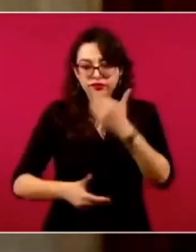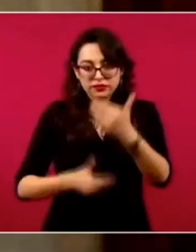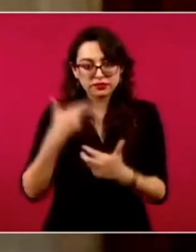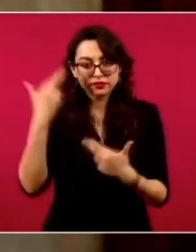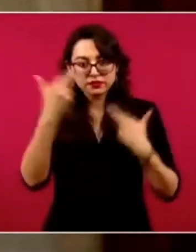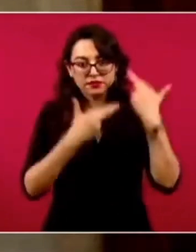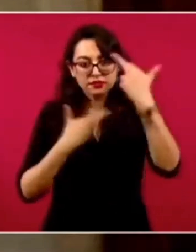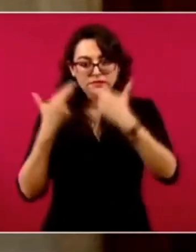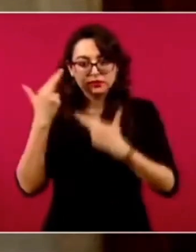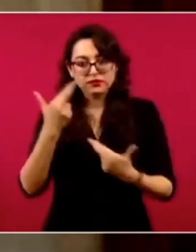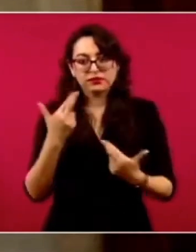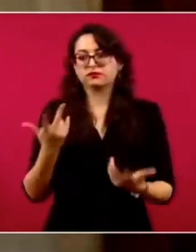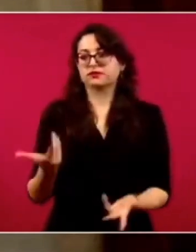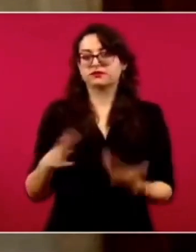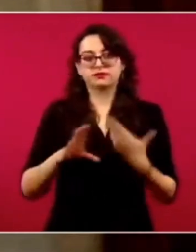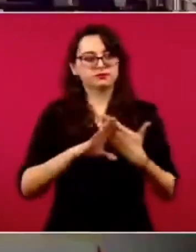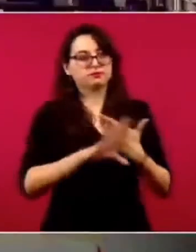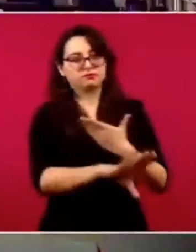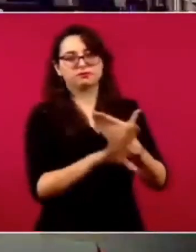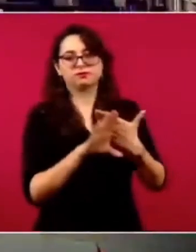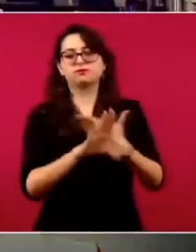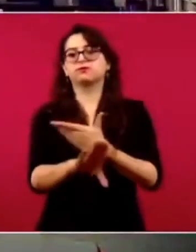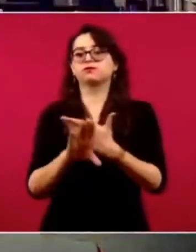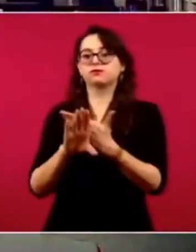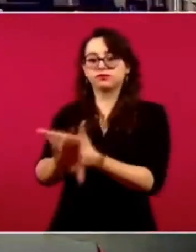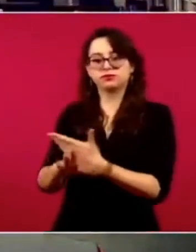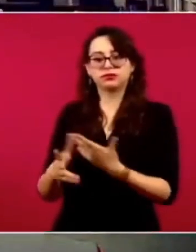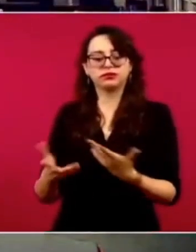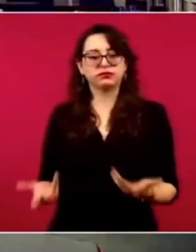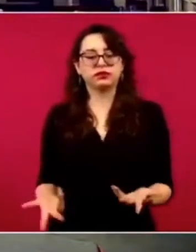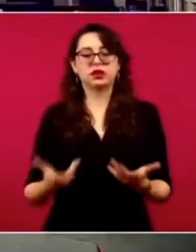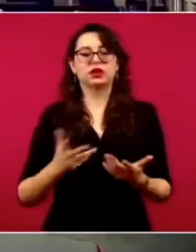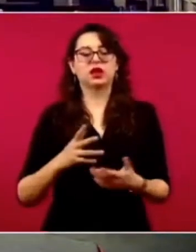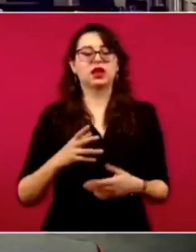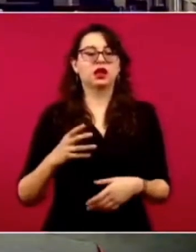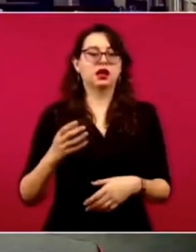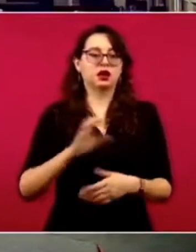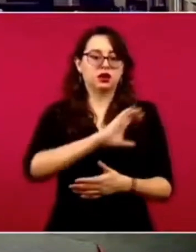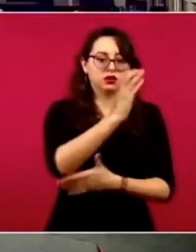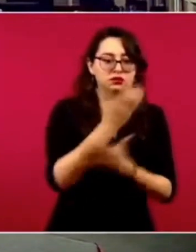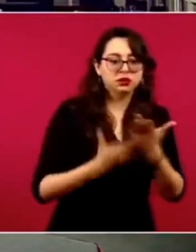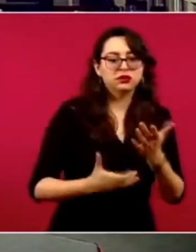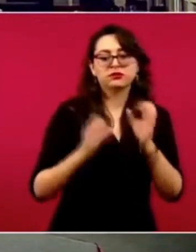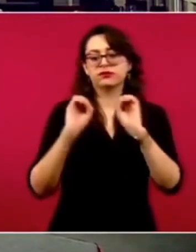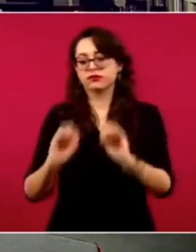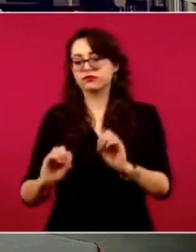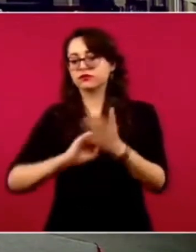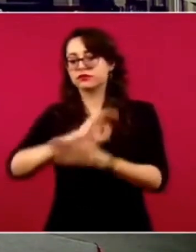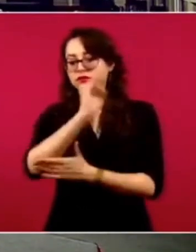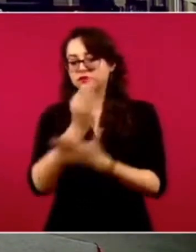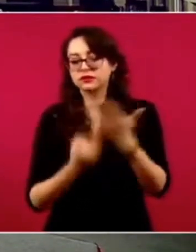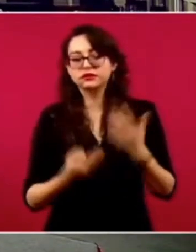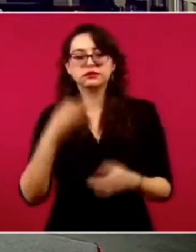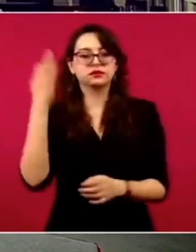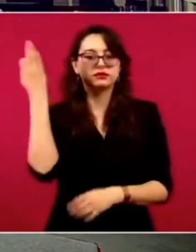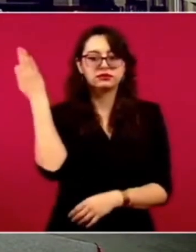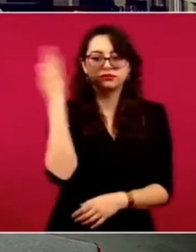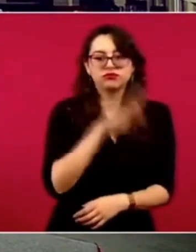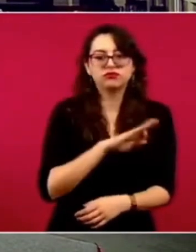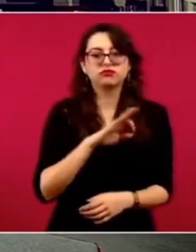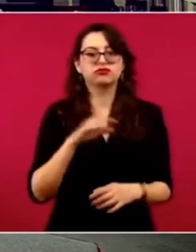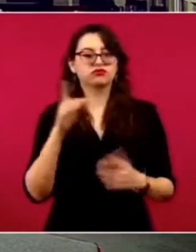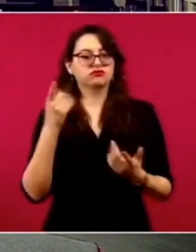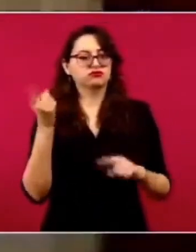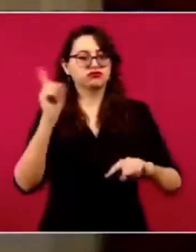el gobierno federal para combatir el uso de empresas factureras de operaciones simuladas? Si ya se tiene